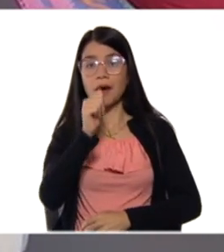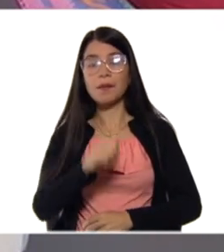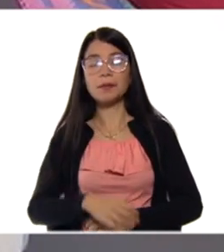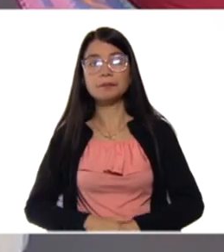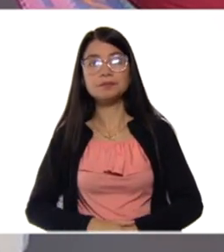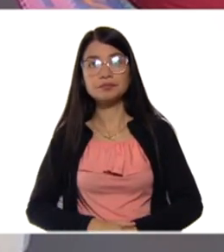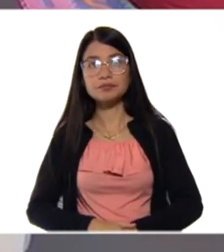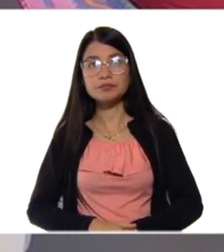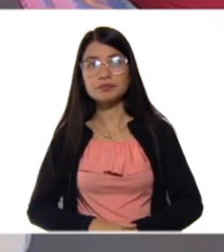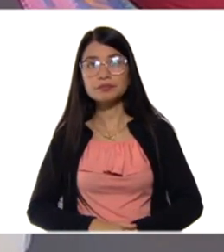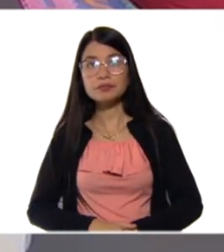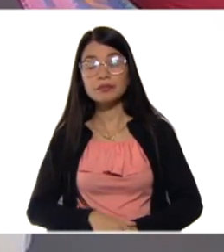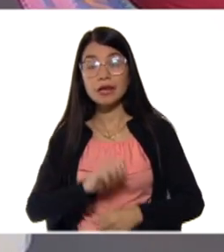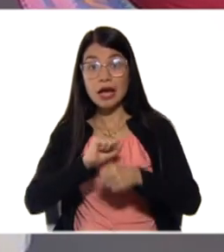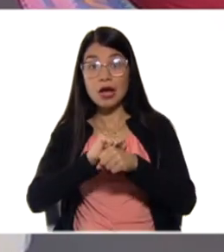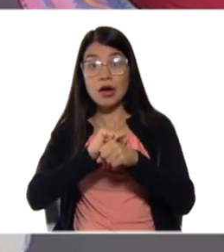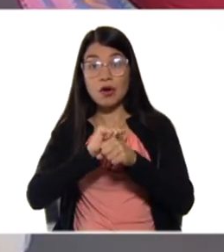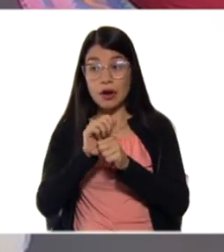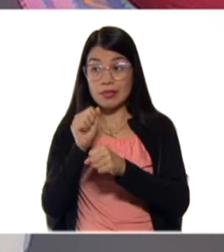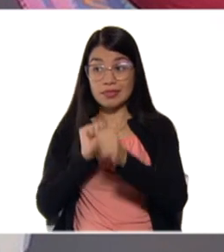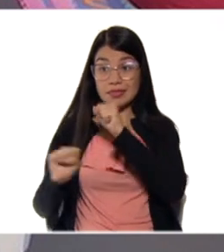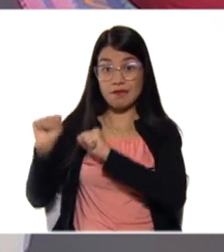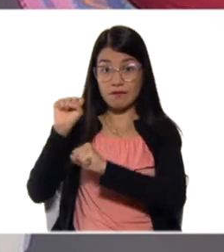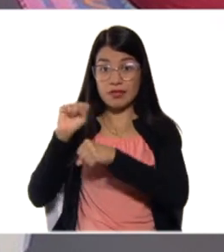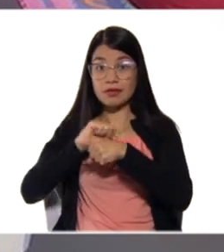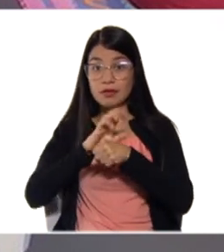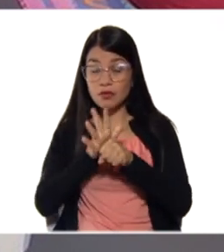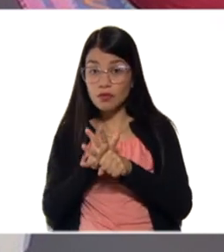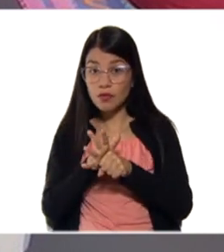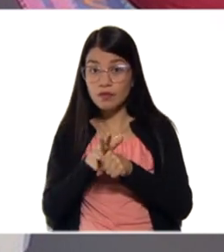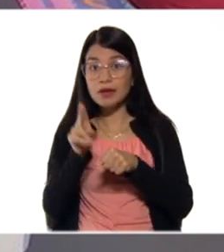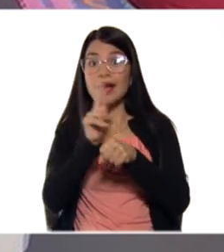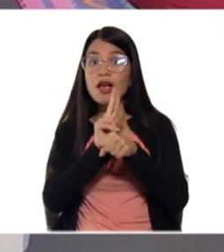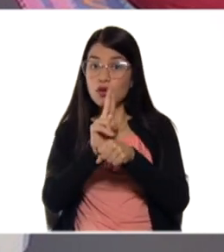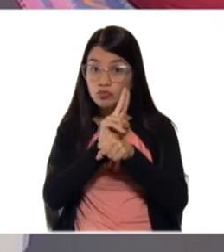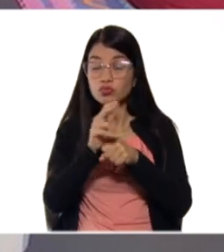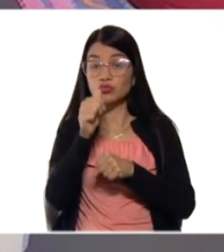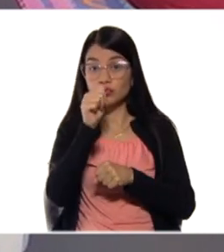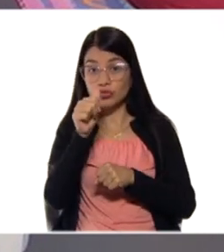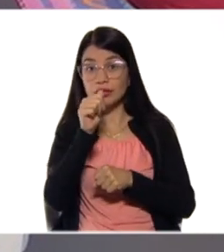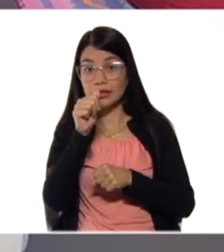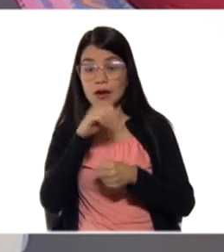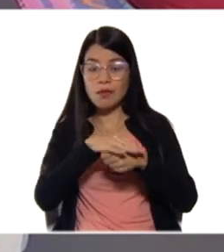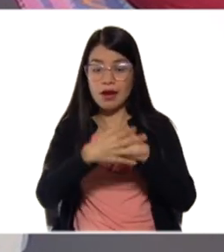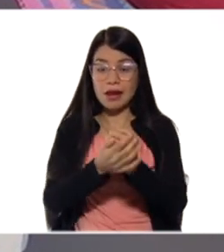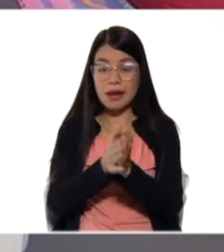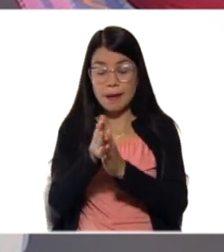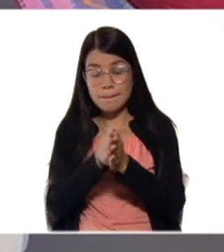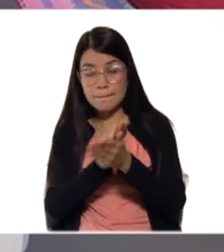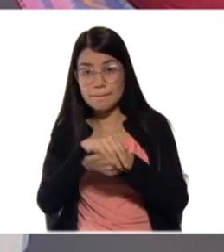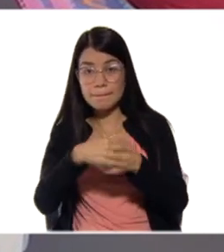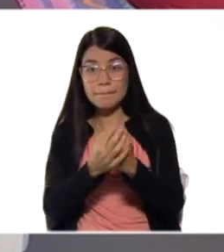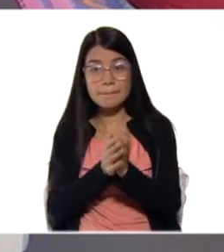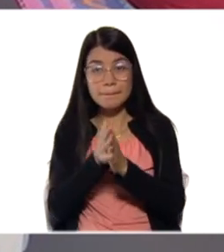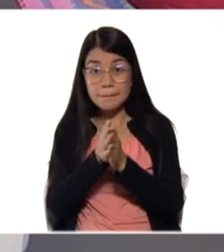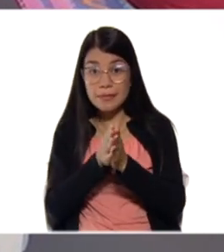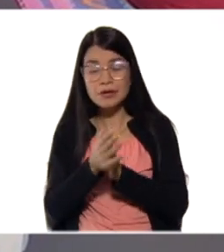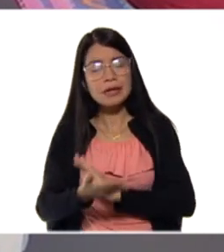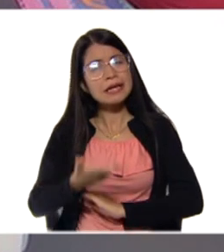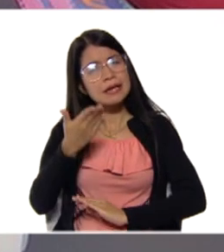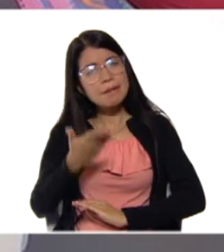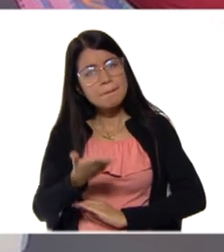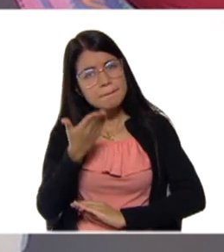prevención del COVID-19, el uso del agua a través del lavado de nuestras manos es muy